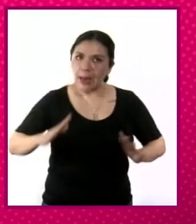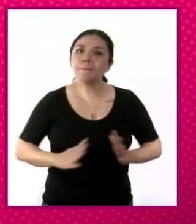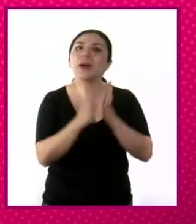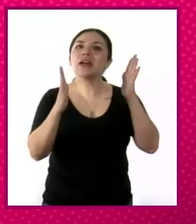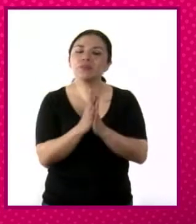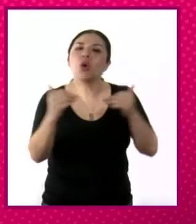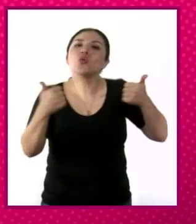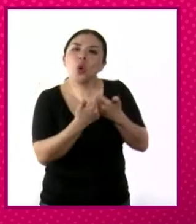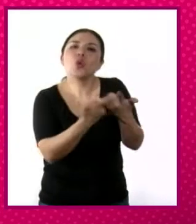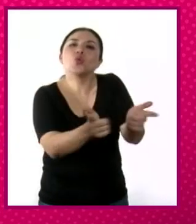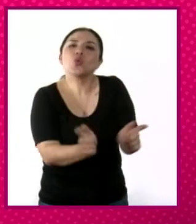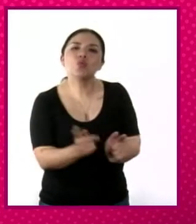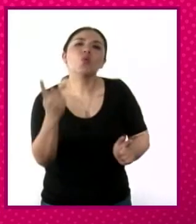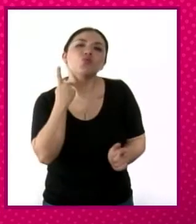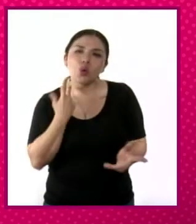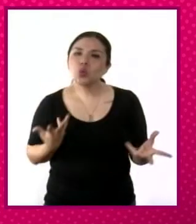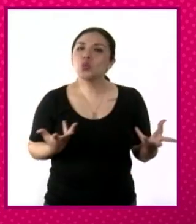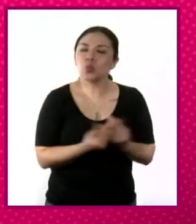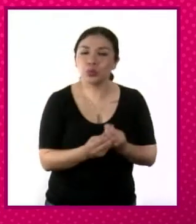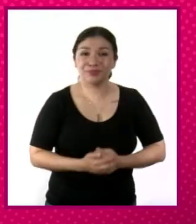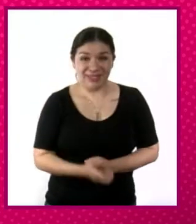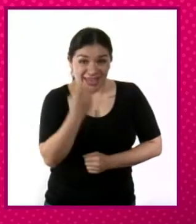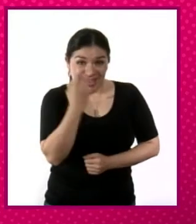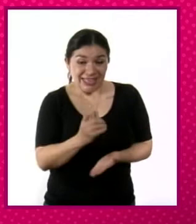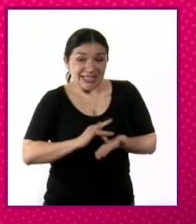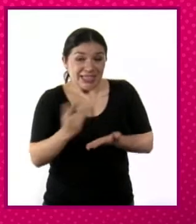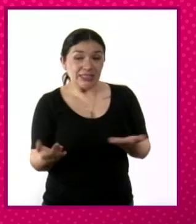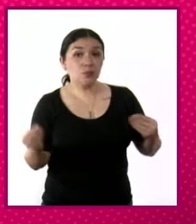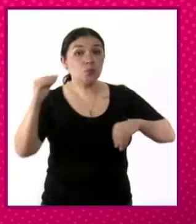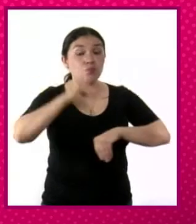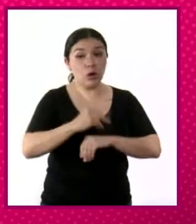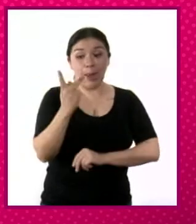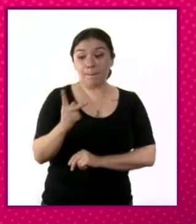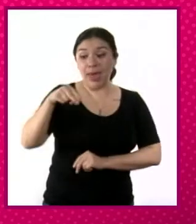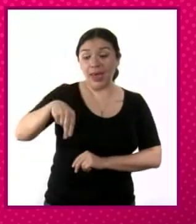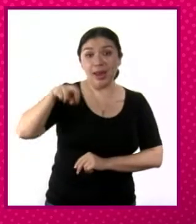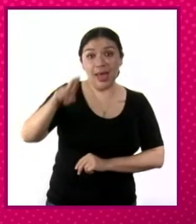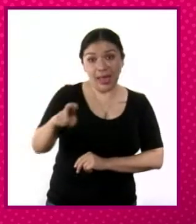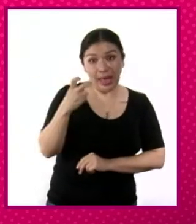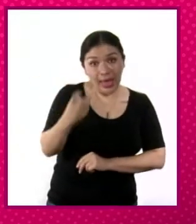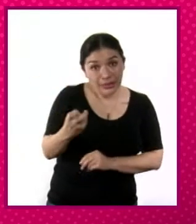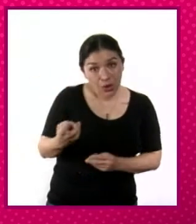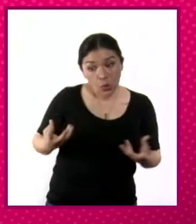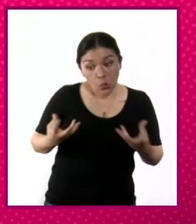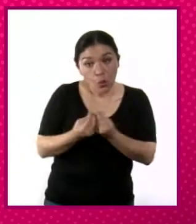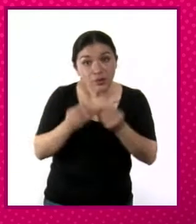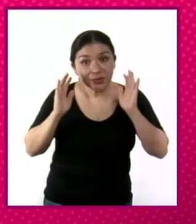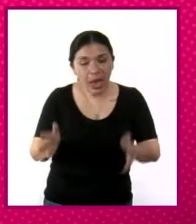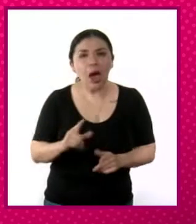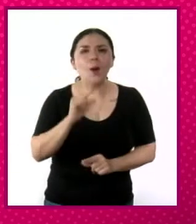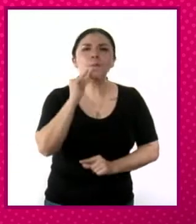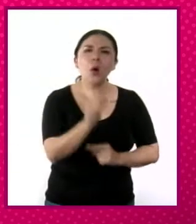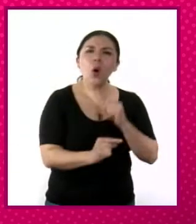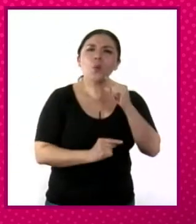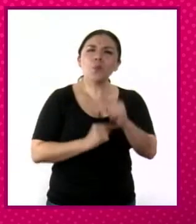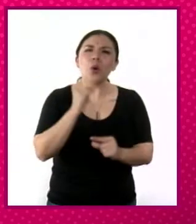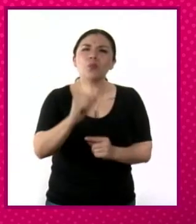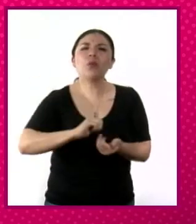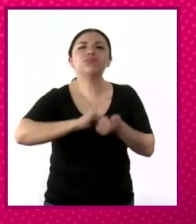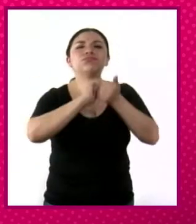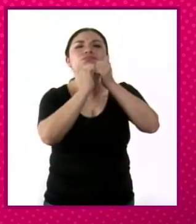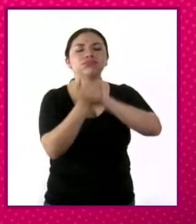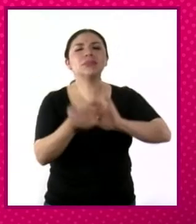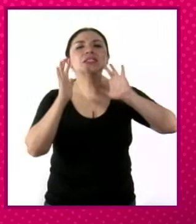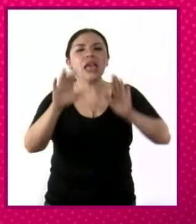partidista. Entonces, gracias a la formación del Partido Nacional Revolucionario, paulatinamente se logrará